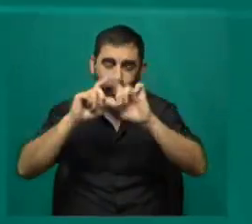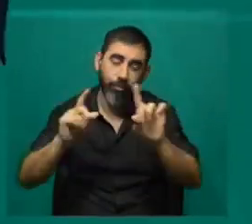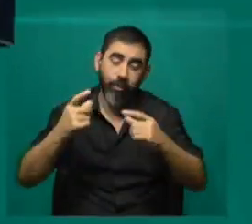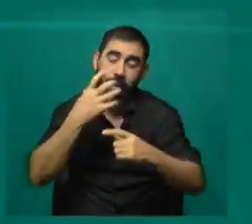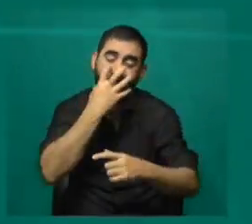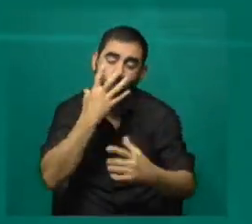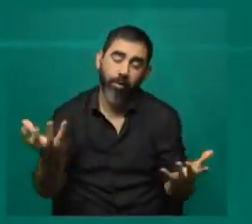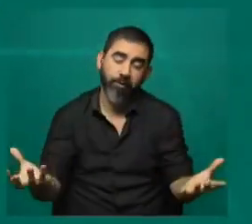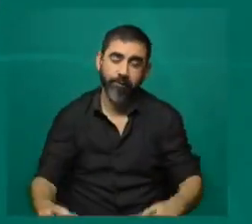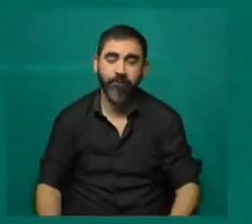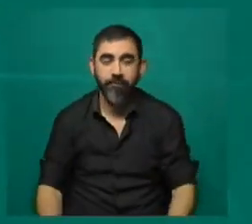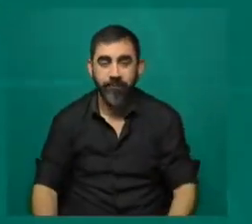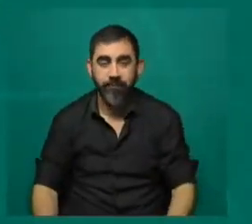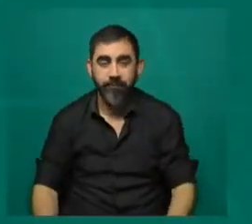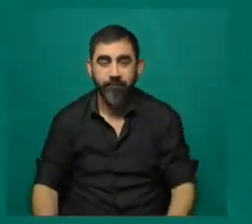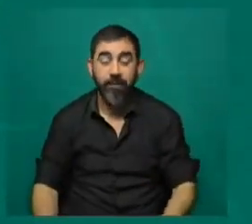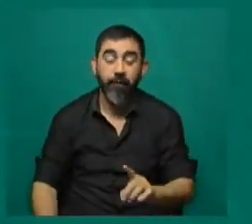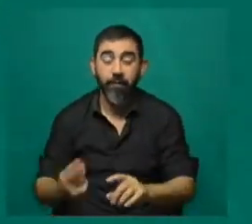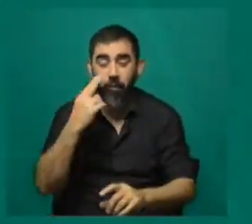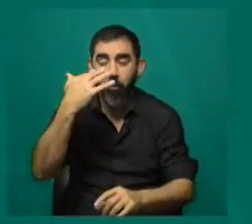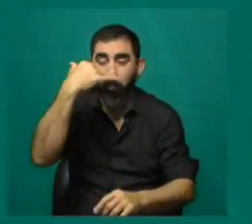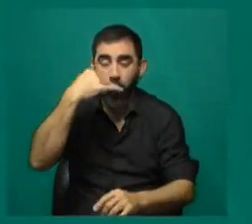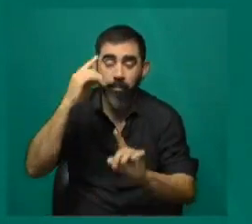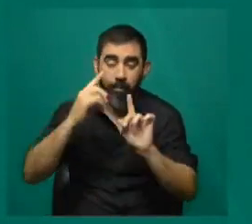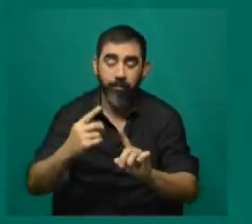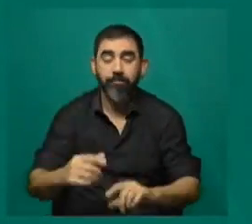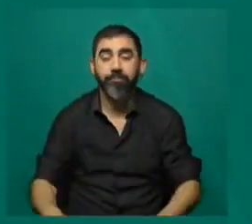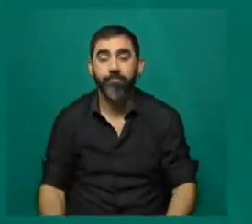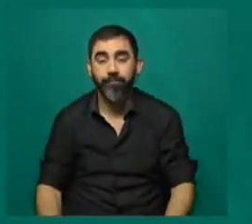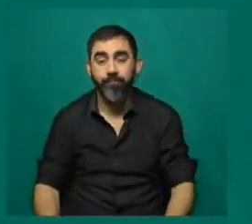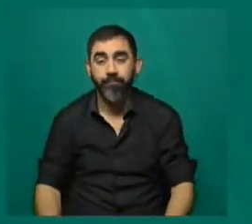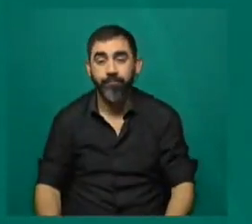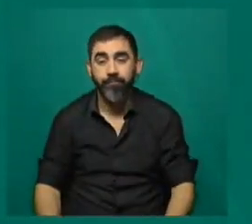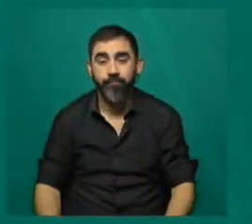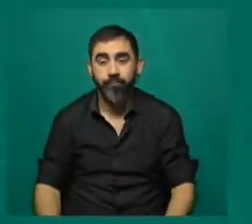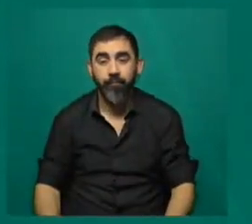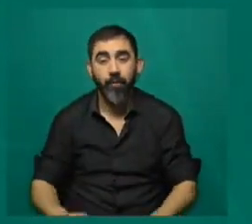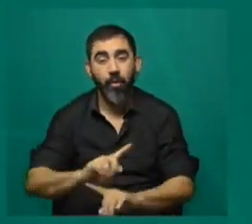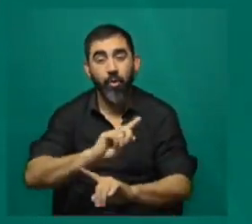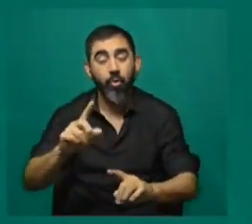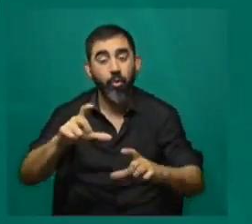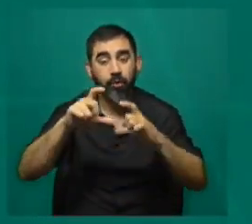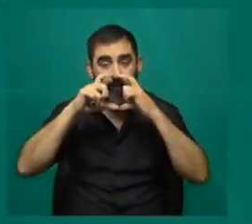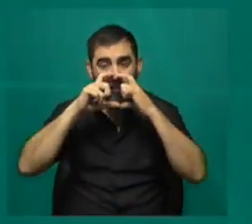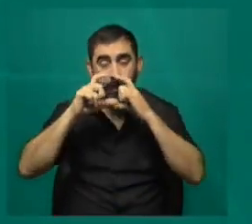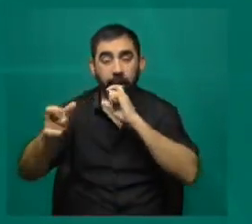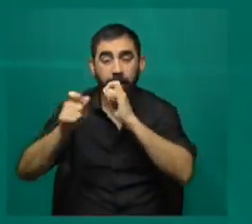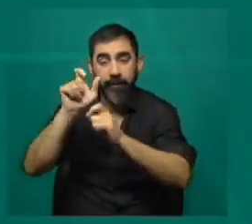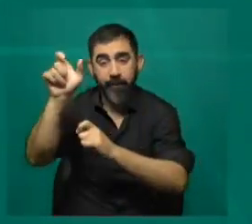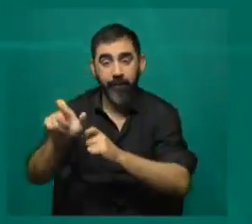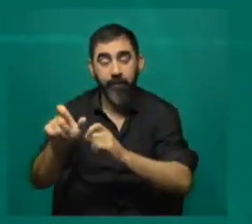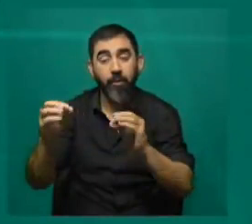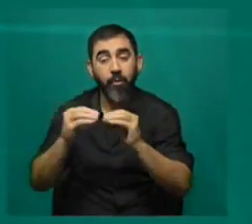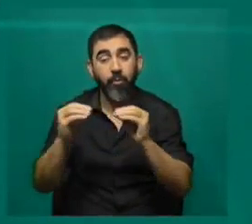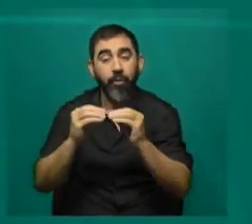verdad que a veces en la garganta afecta la pelusa de los árboles. en garganta. Bueno, el que no está de tapabocas ahora y está con entrevistado ya es nuestro